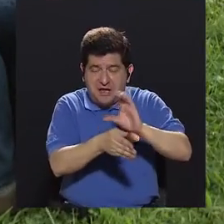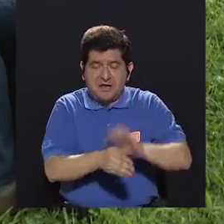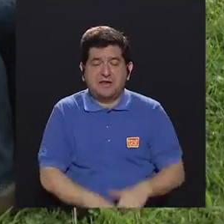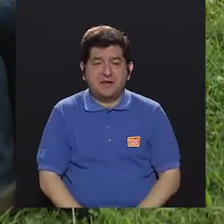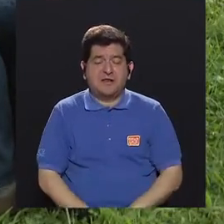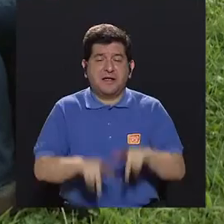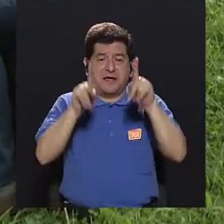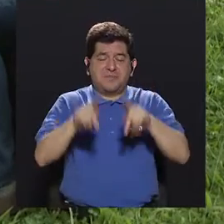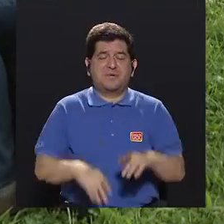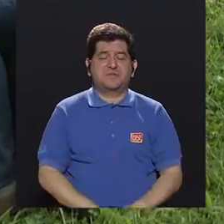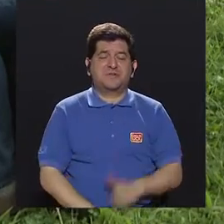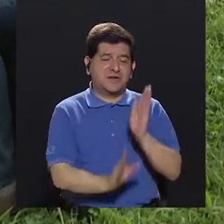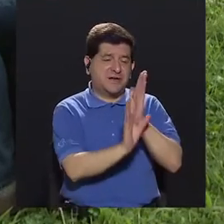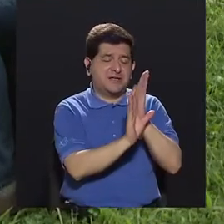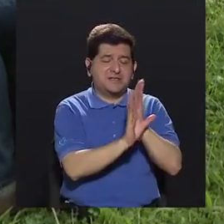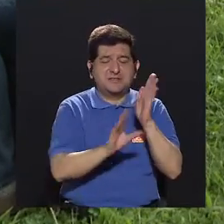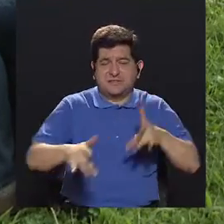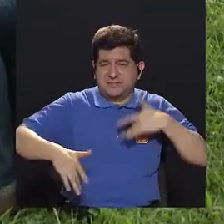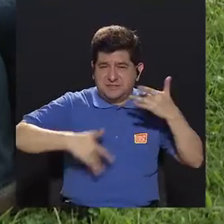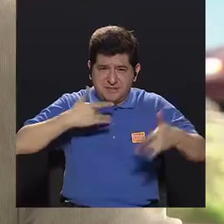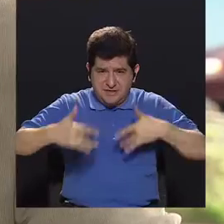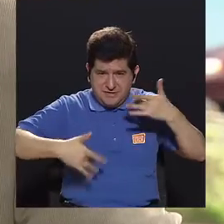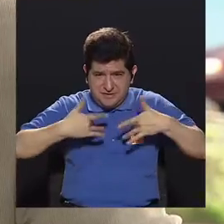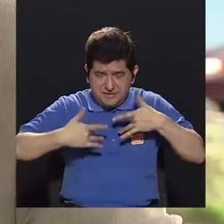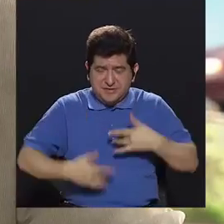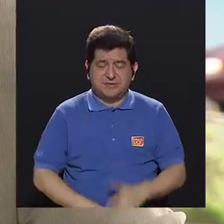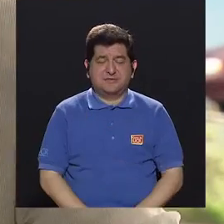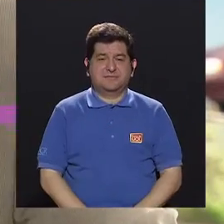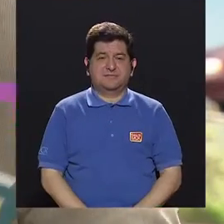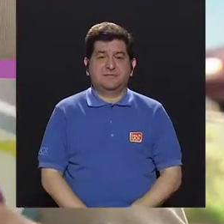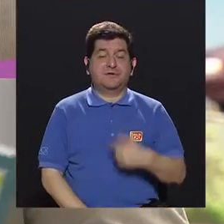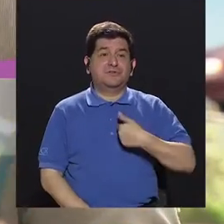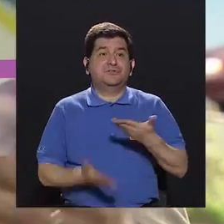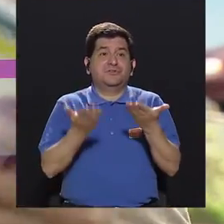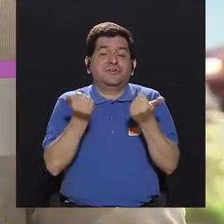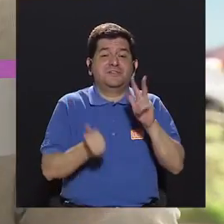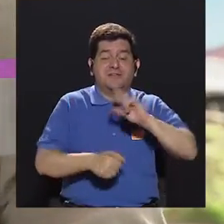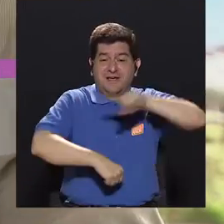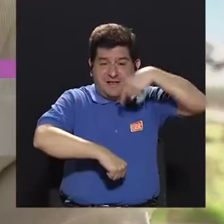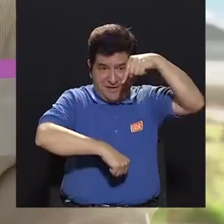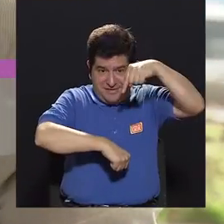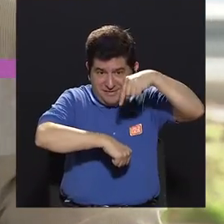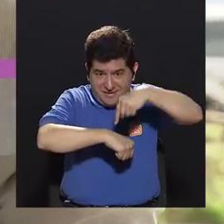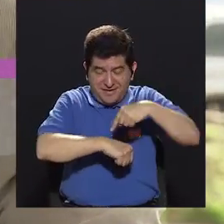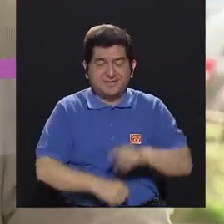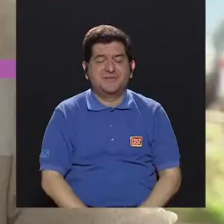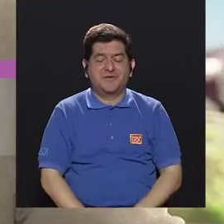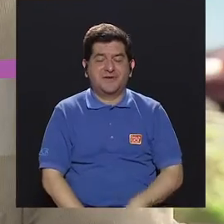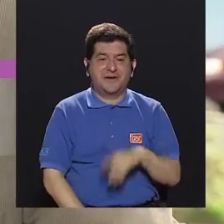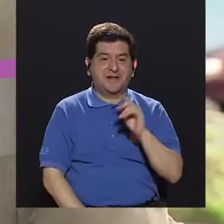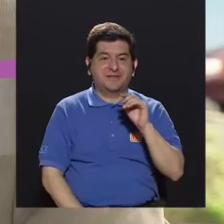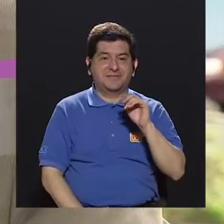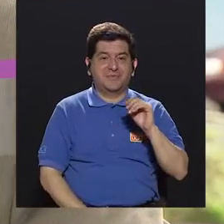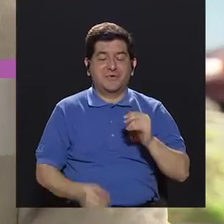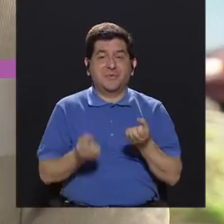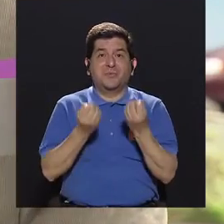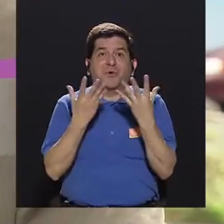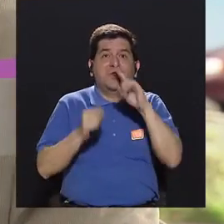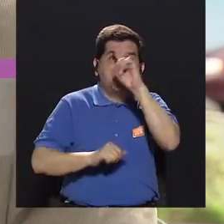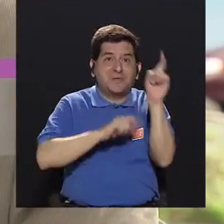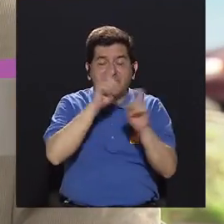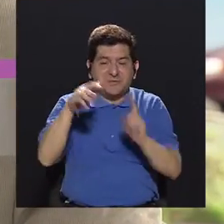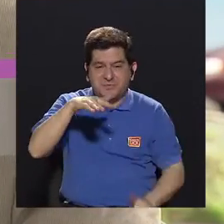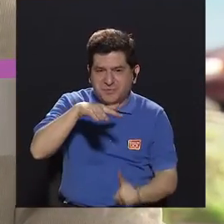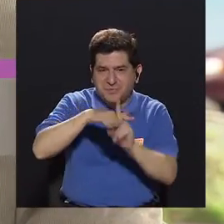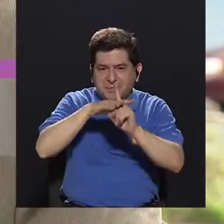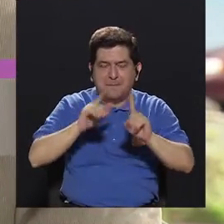que están psicosomatizando, ¿no? Claro, yo quisiera tener las tres horas y poder porque entre más conversamos, más preguntas me surgen.